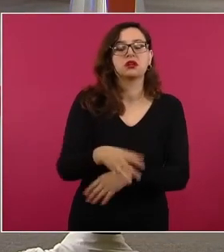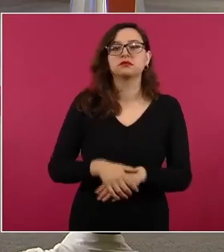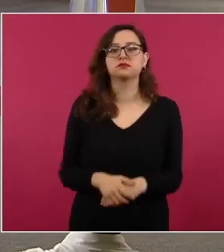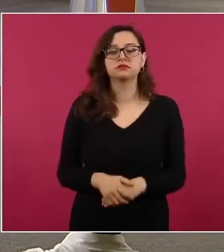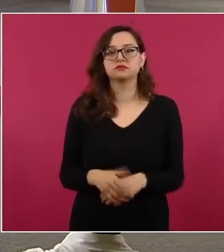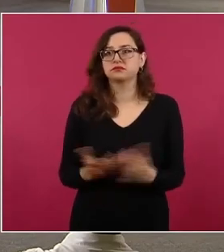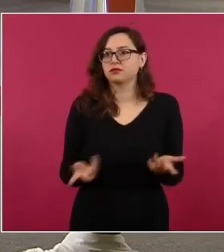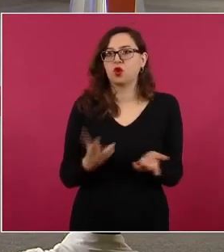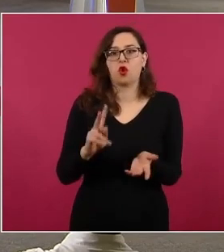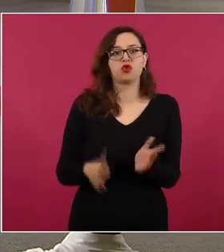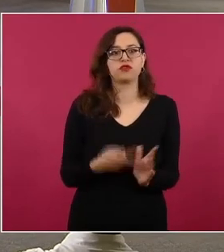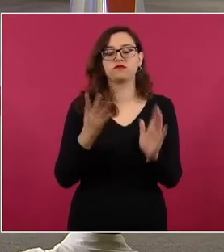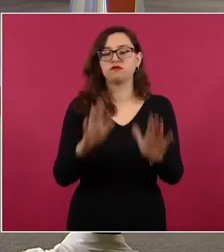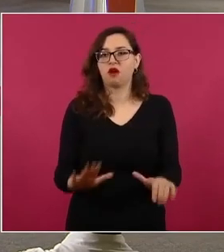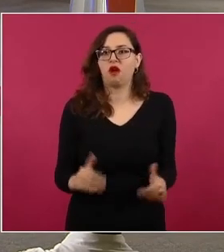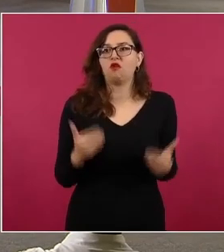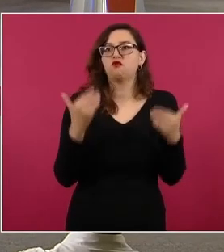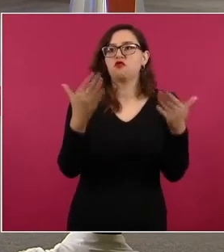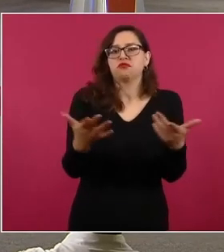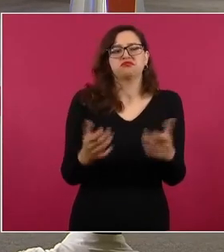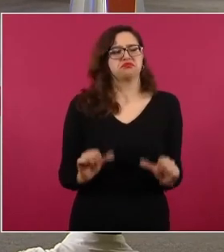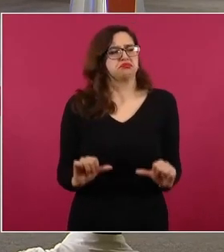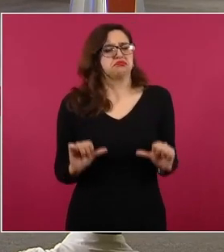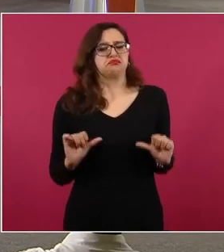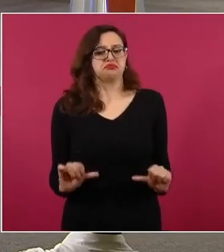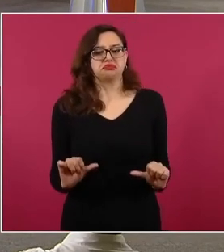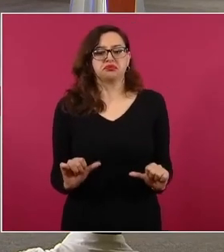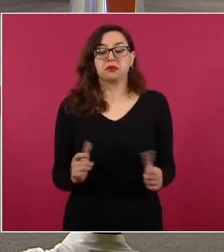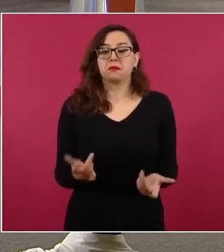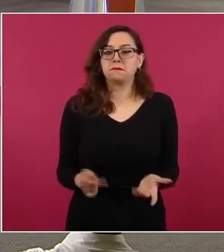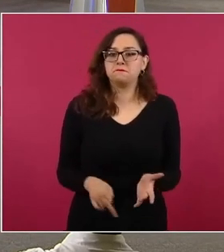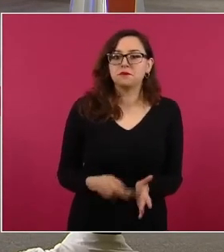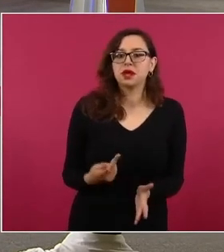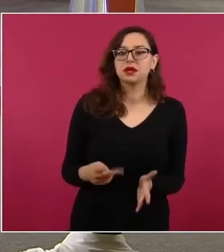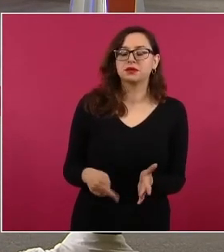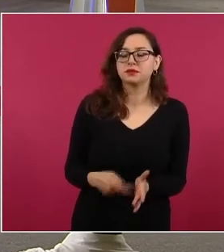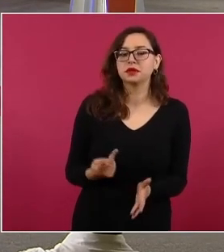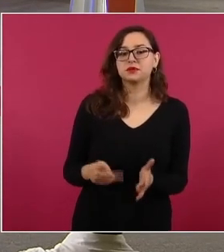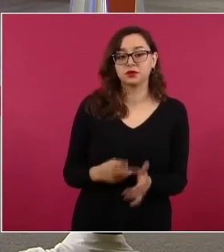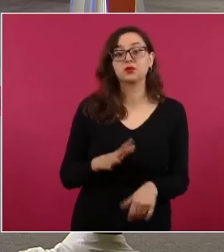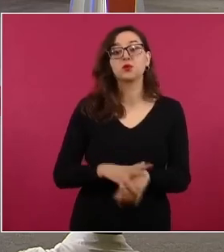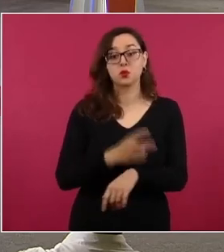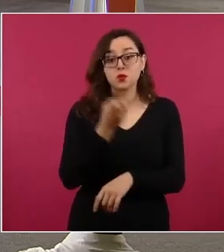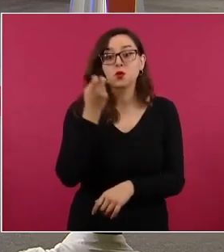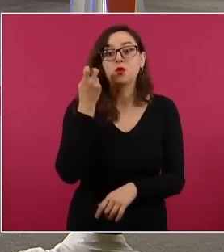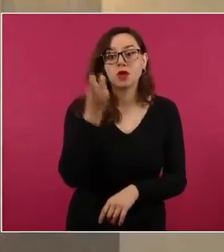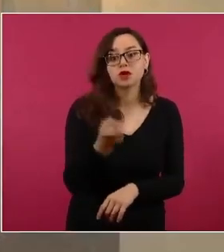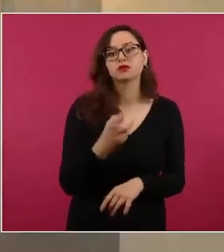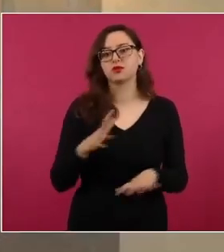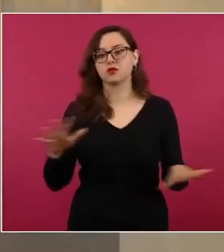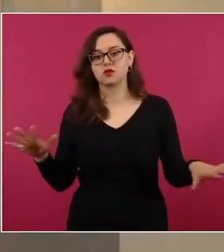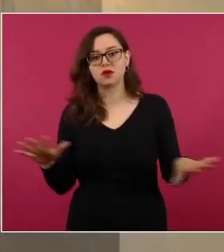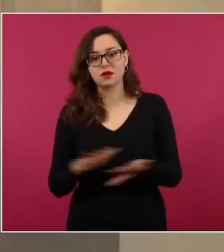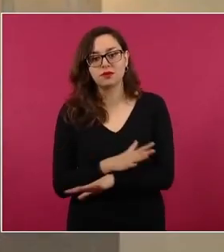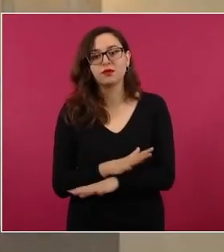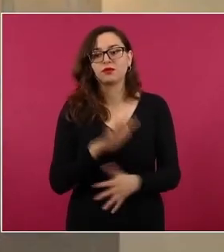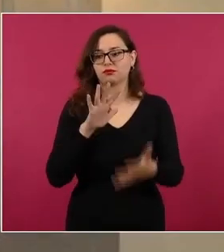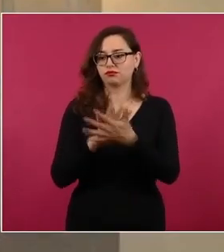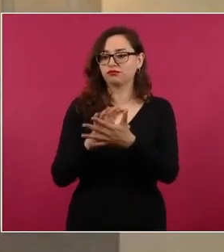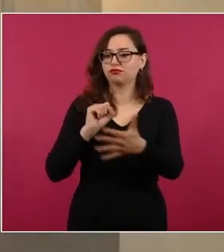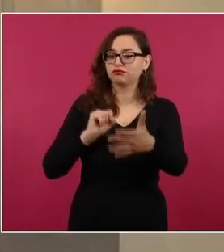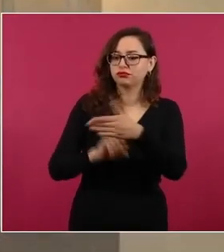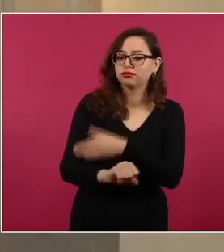para volver a cometer hechos penales. Siguiente. Es esta situación, la prisión